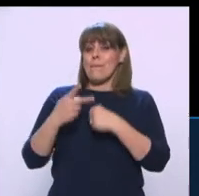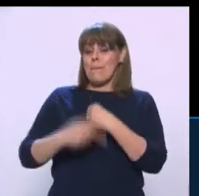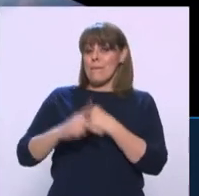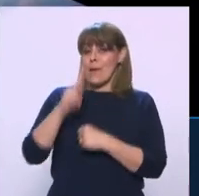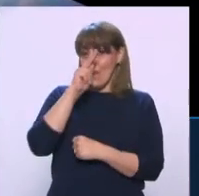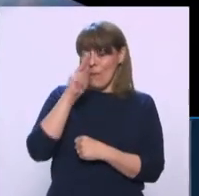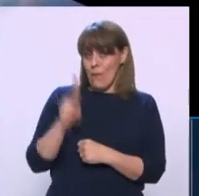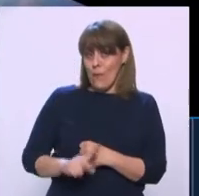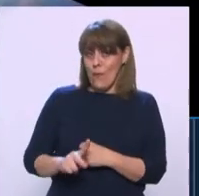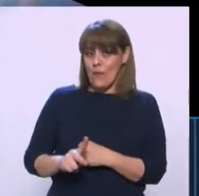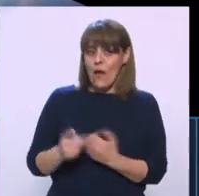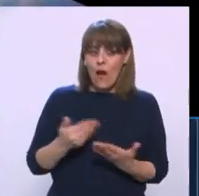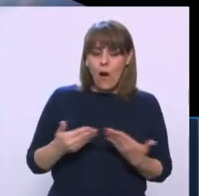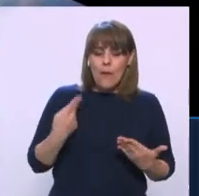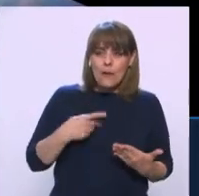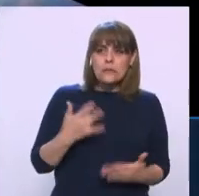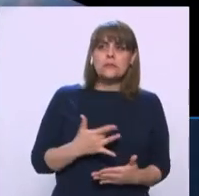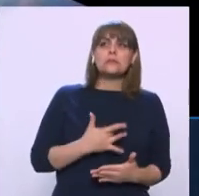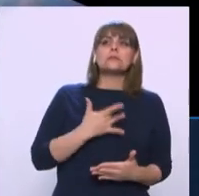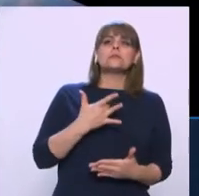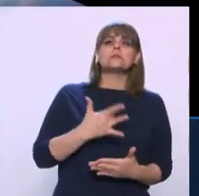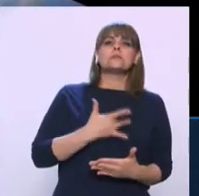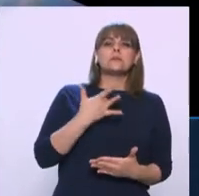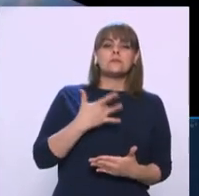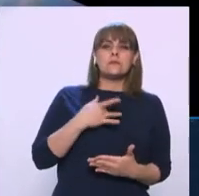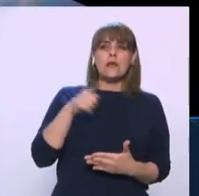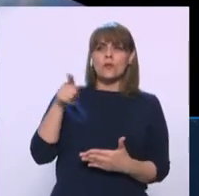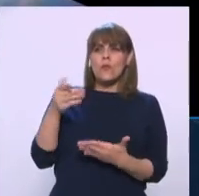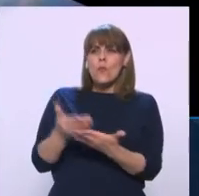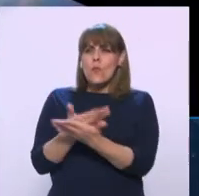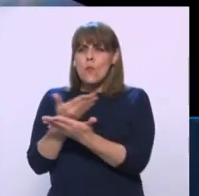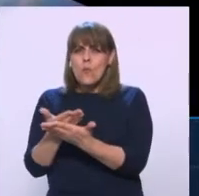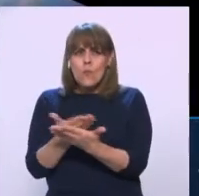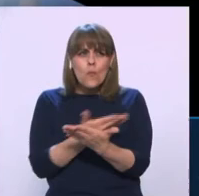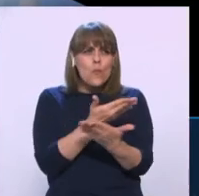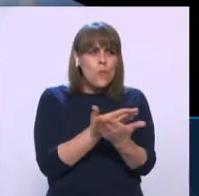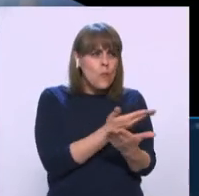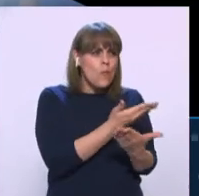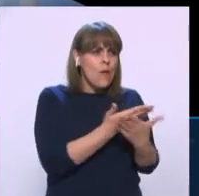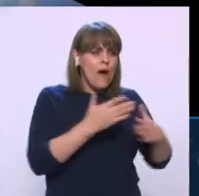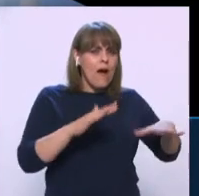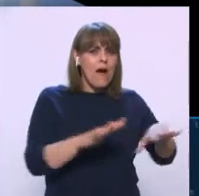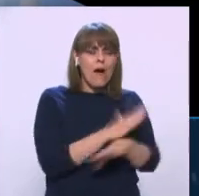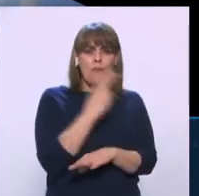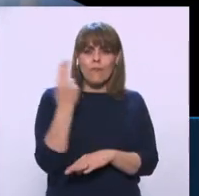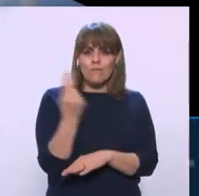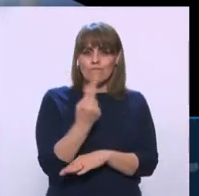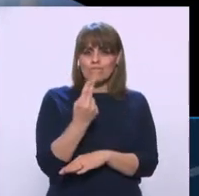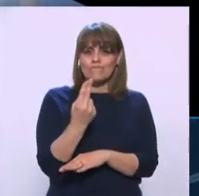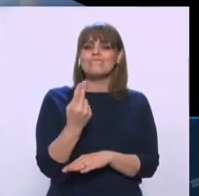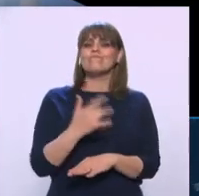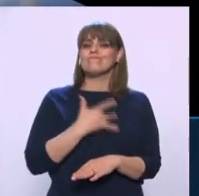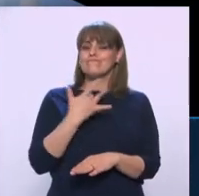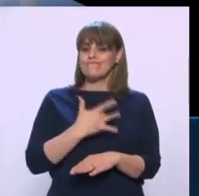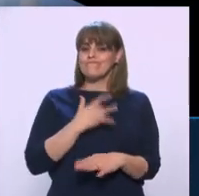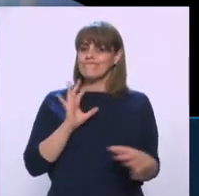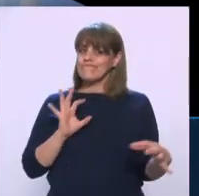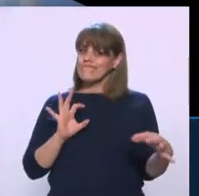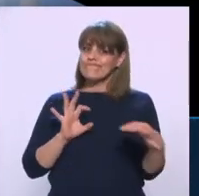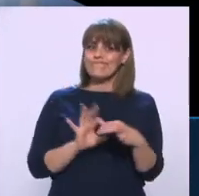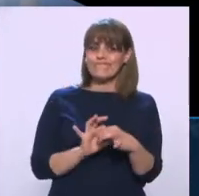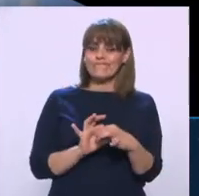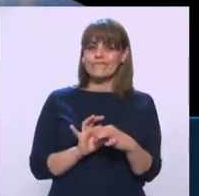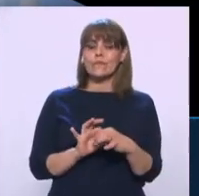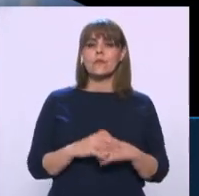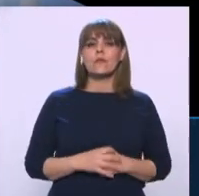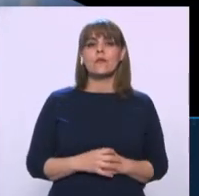pues, entonces, ya hay mucha más sensibilidad a las voces que están proponiendo estos cambios tan necesarios y que habían sido, pues, un poco